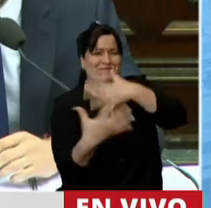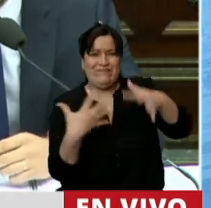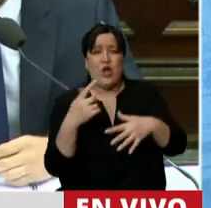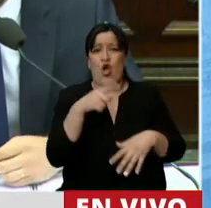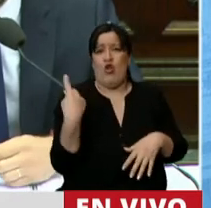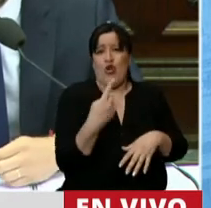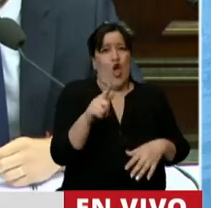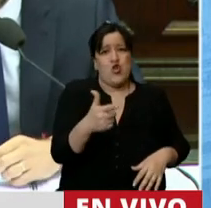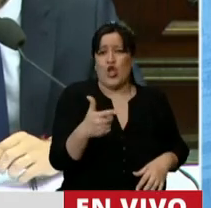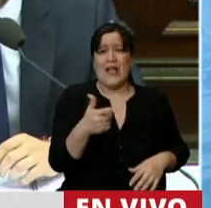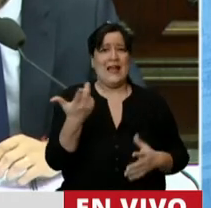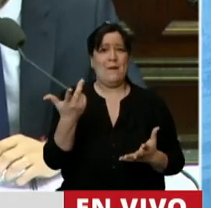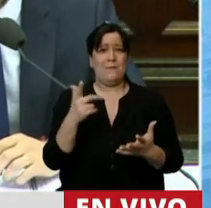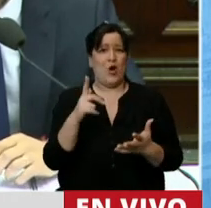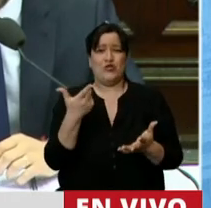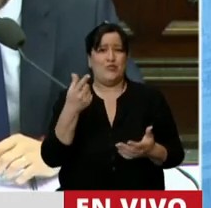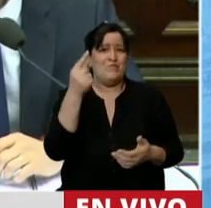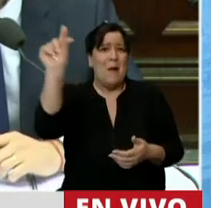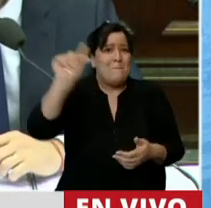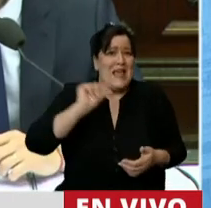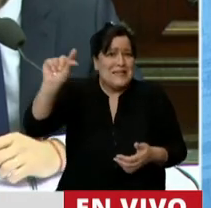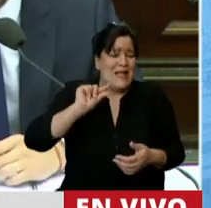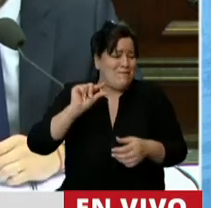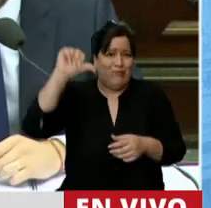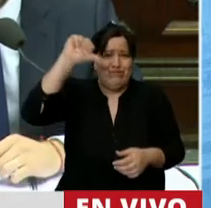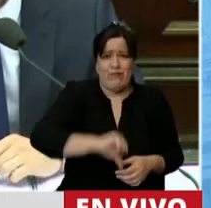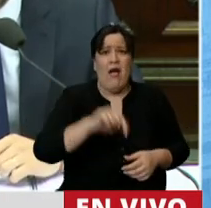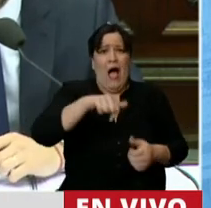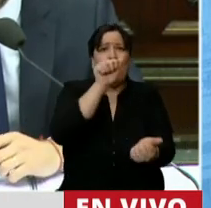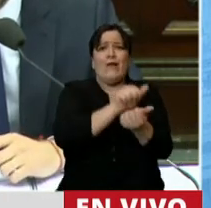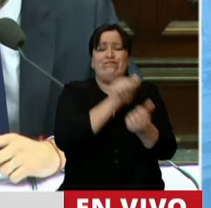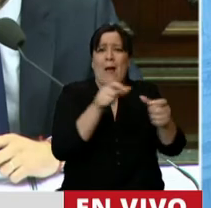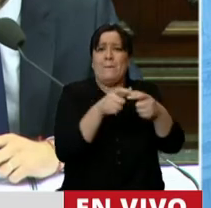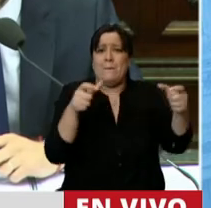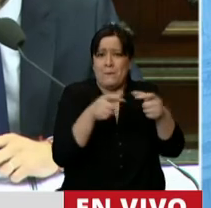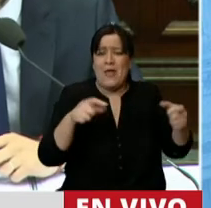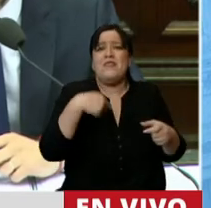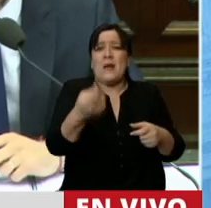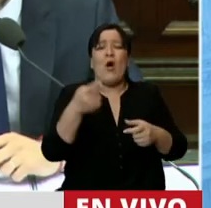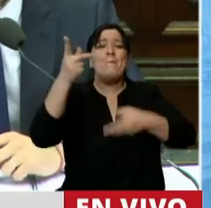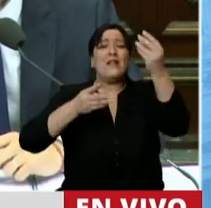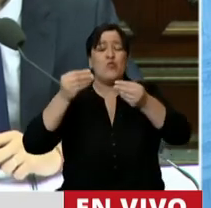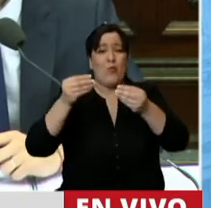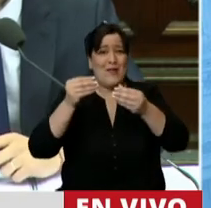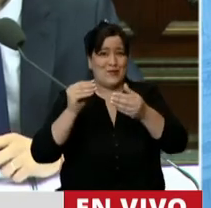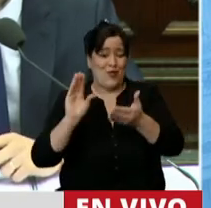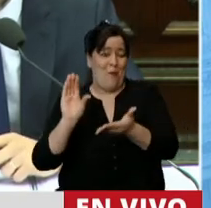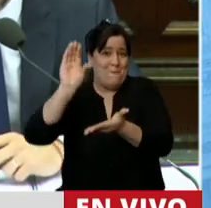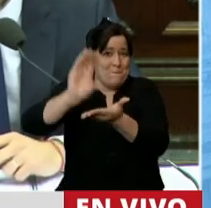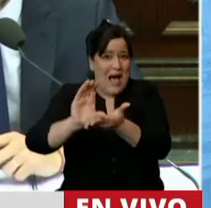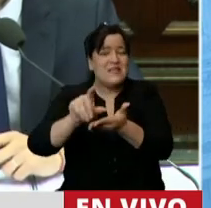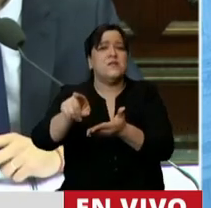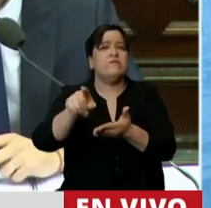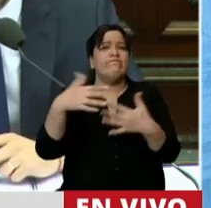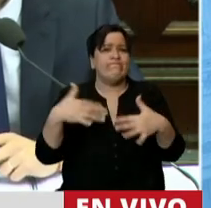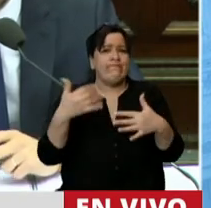tenemos financiamiento externo. Entonces hemos tenido que emitir. Y ahora cuando tratemos la ampliación del presupuesto estamos viendo que